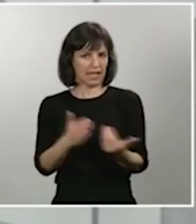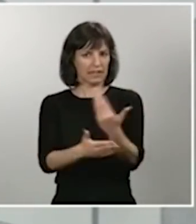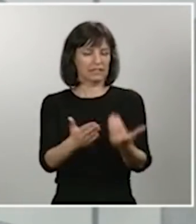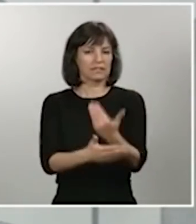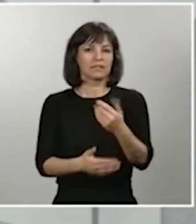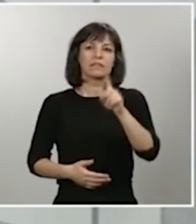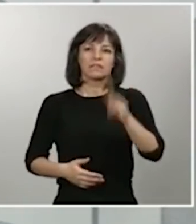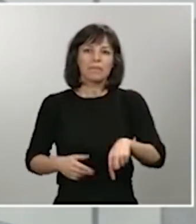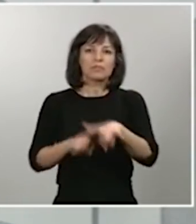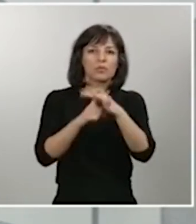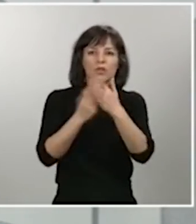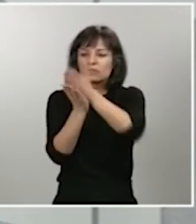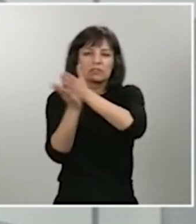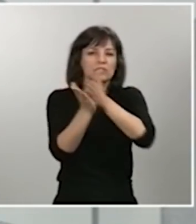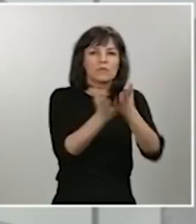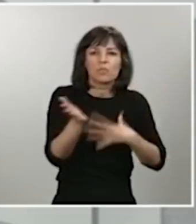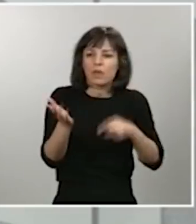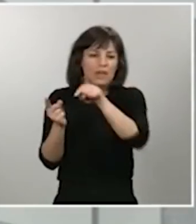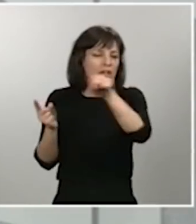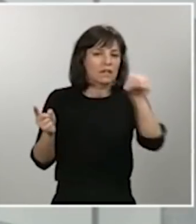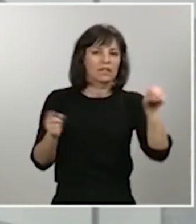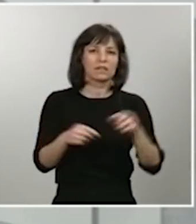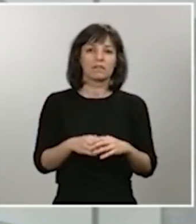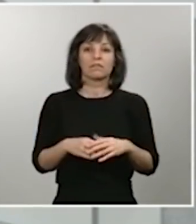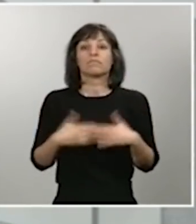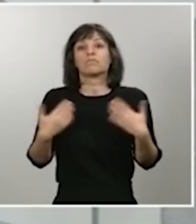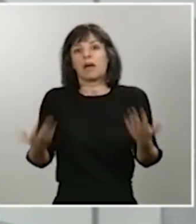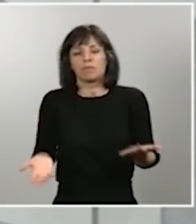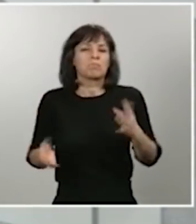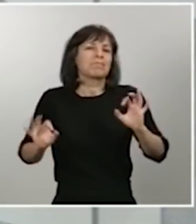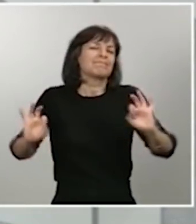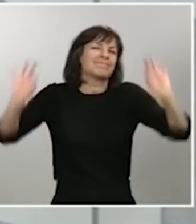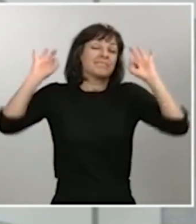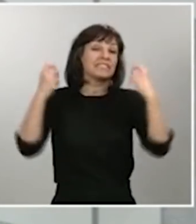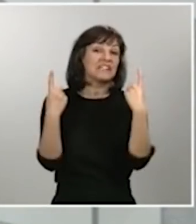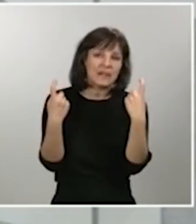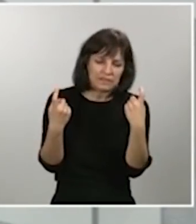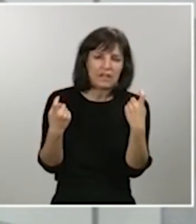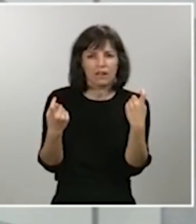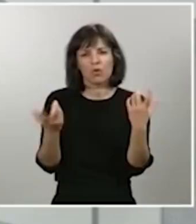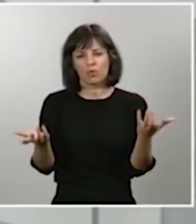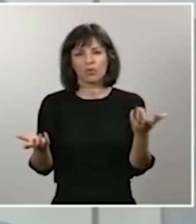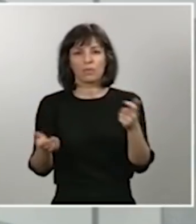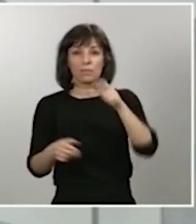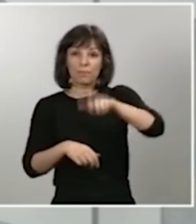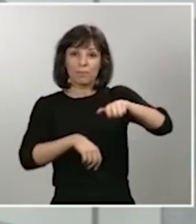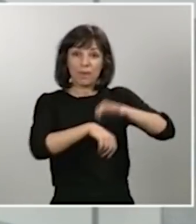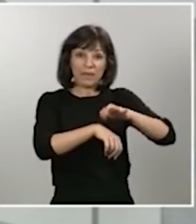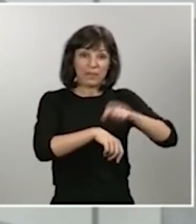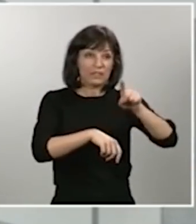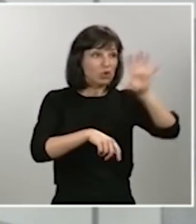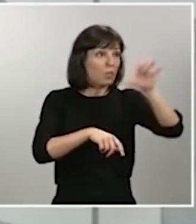posibles. También el escenario, en el caso de que fuera necesario de trasladar pacientes de una comunidad autónoma a otra,